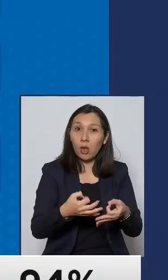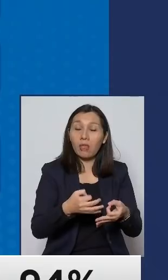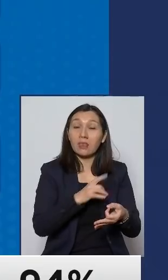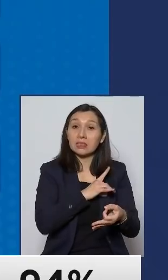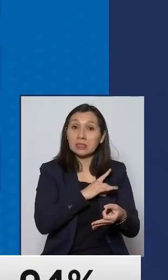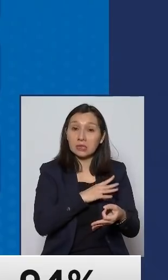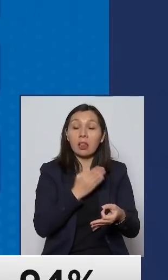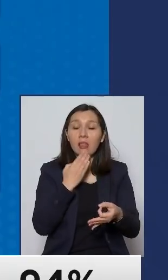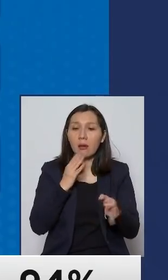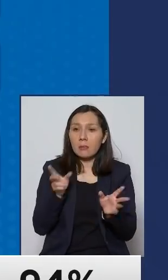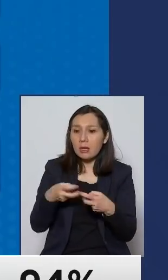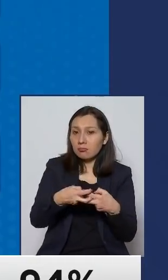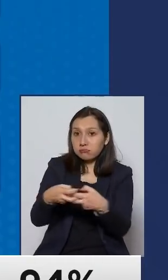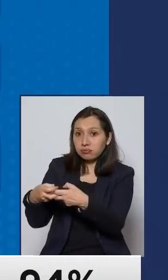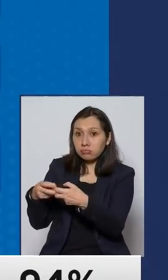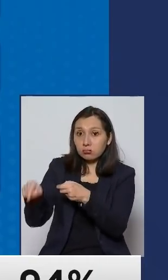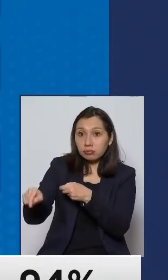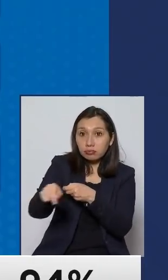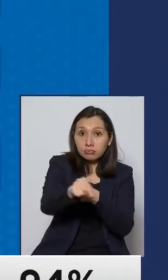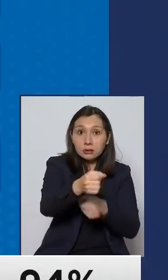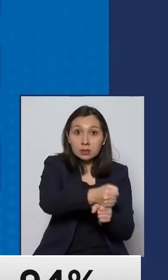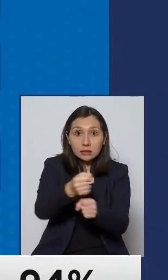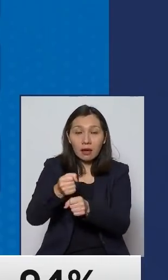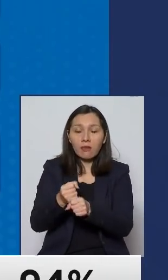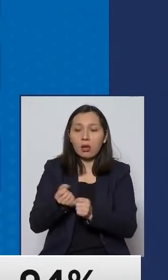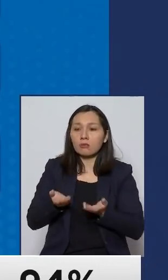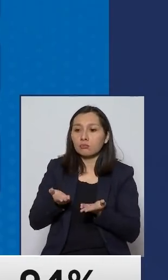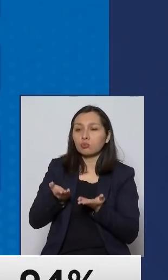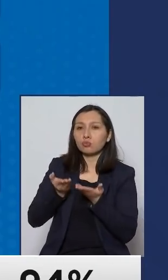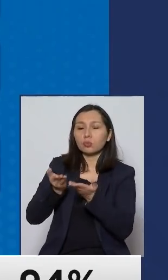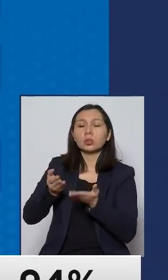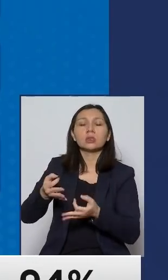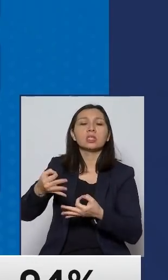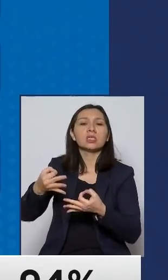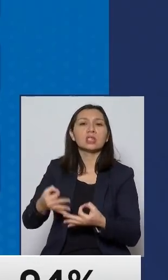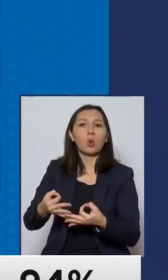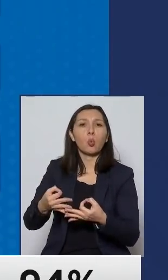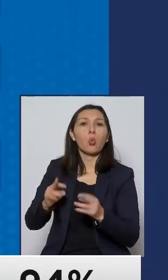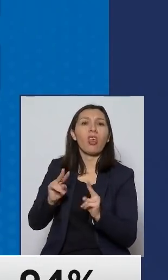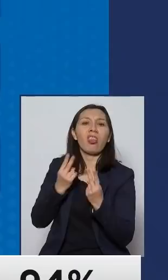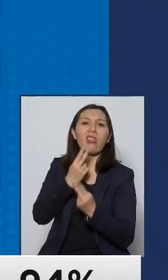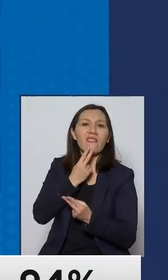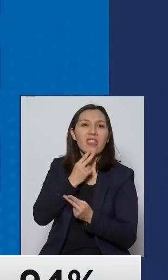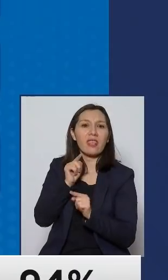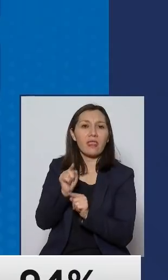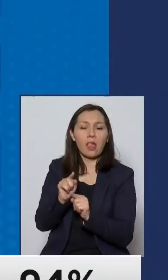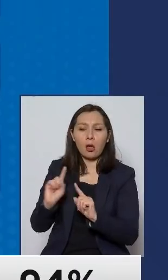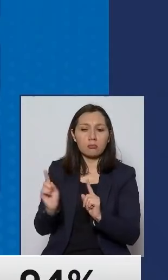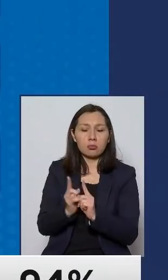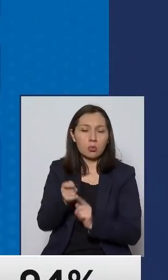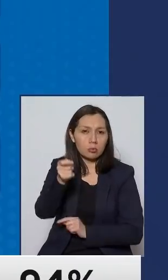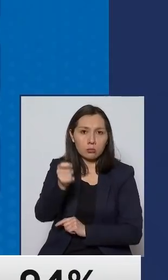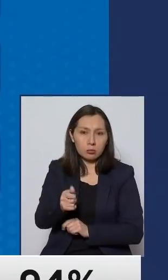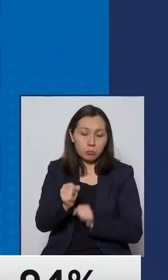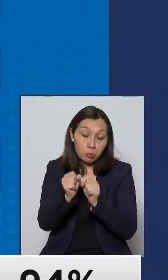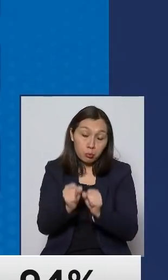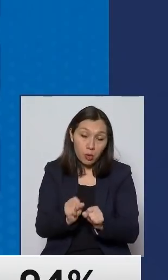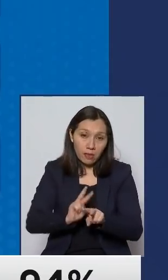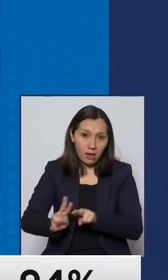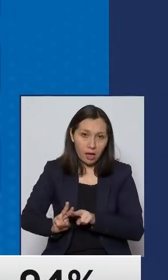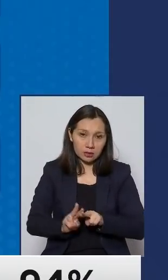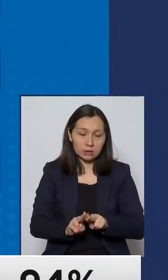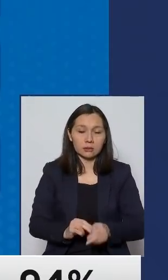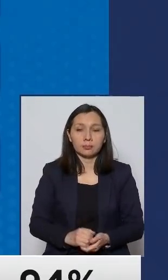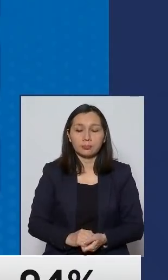y a los gremios de trabajadores hacer disponible este seguro a la brevedad posible